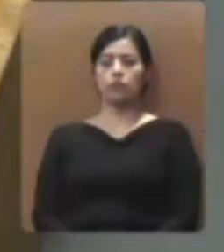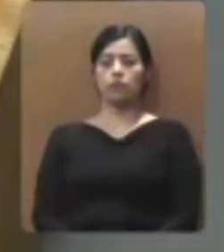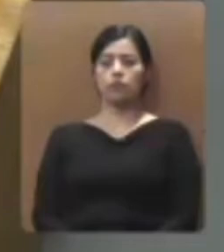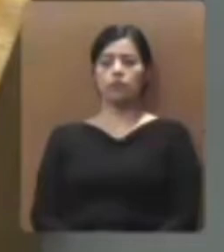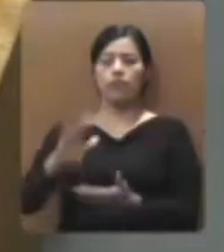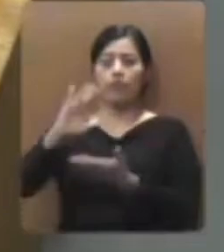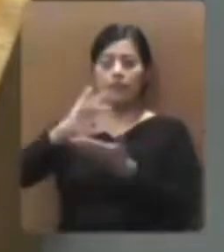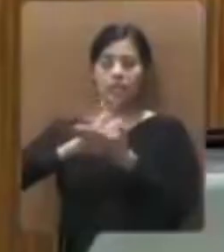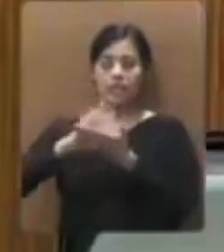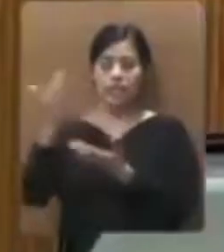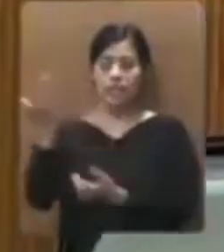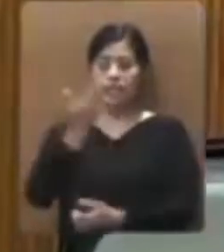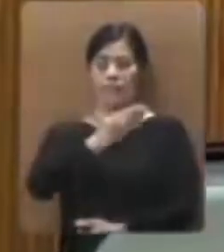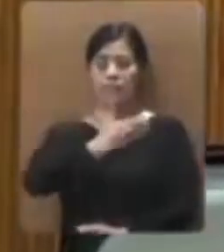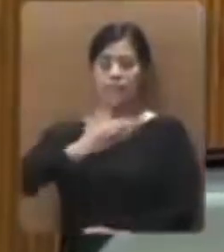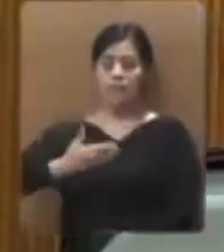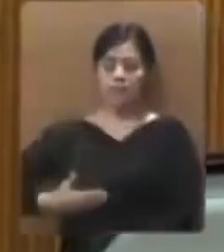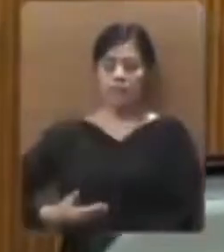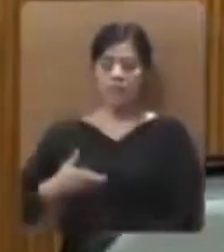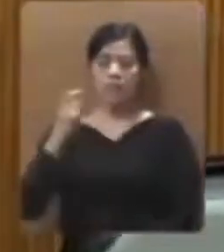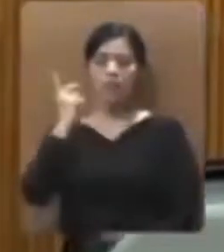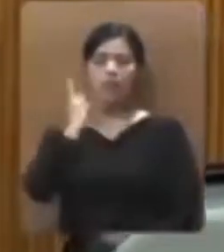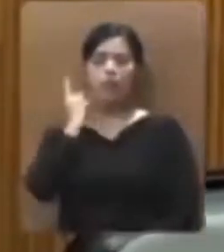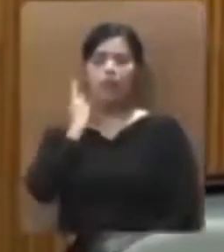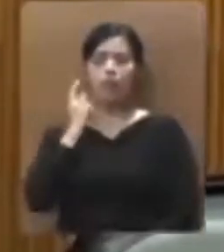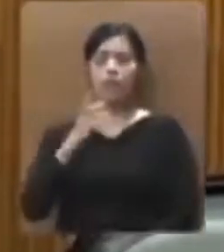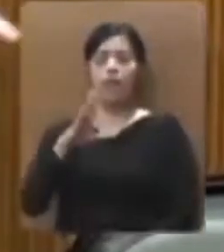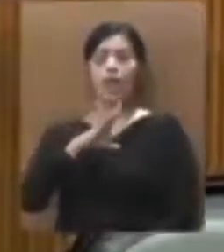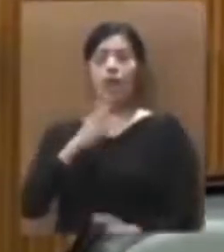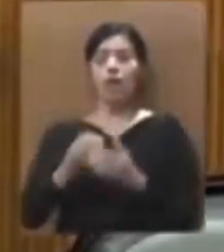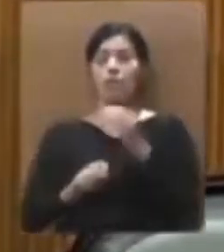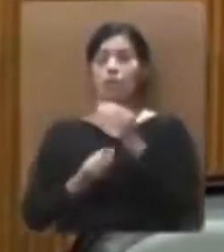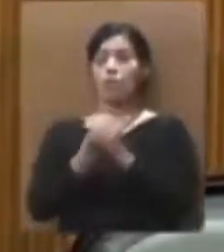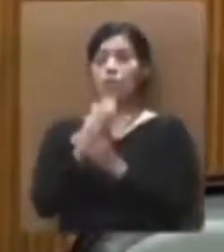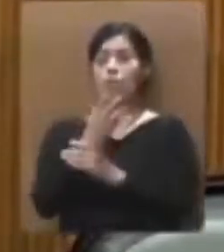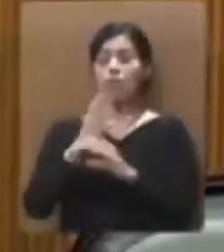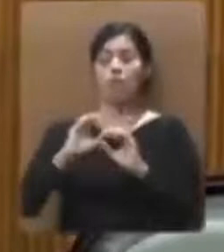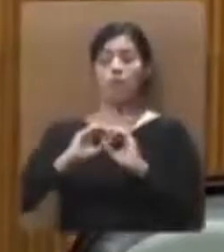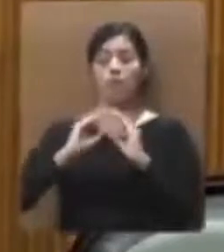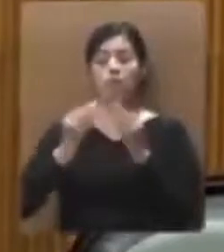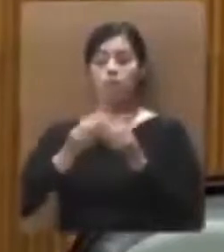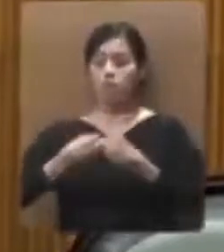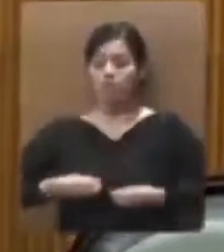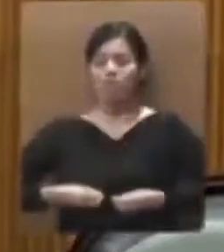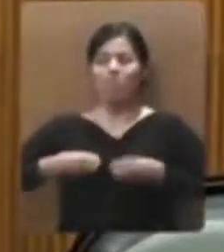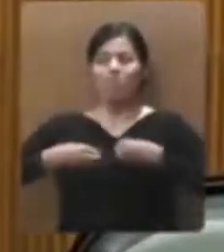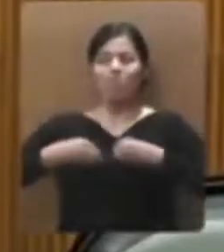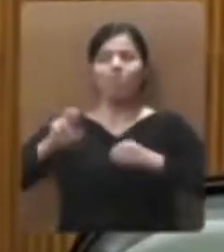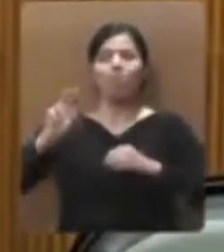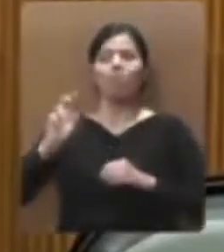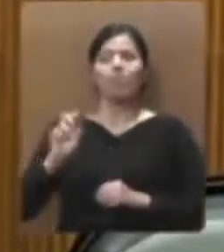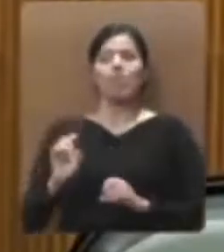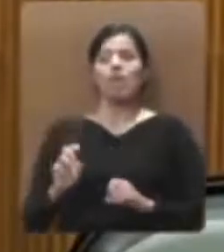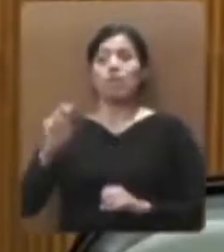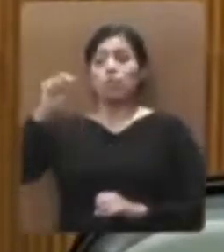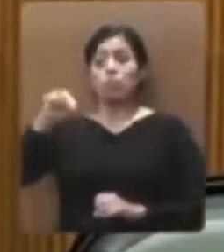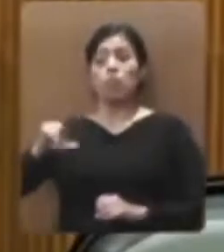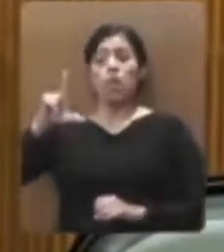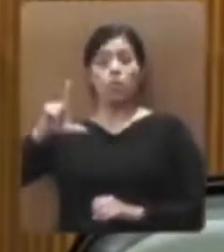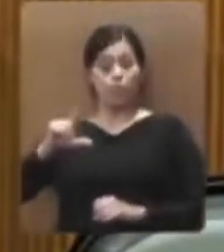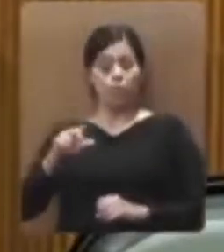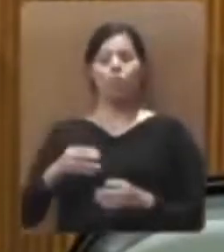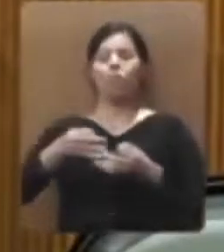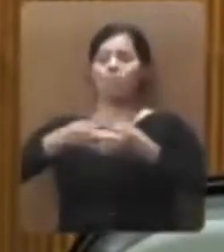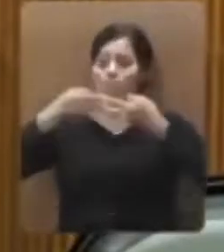Gracias, presidente, diputadas y diputados. Hay una nueva realidad. Y es que Nuevo León es una tierra de